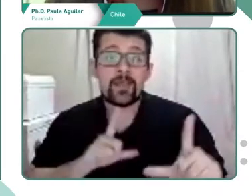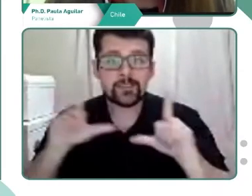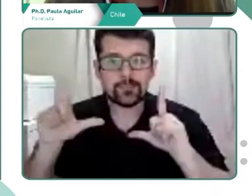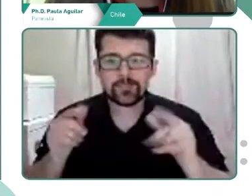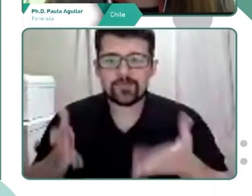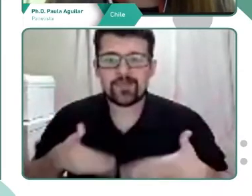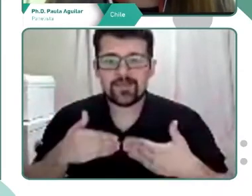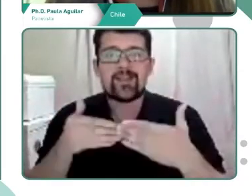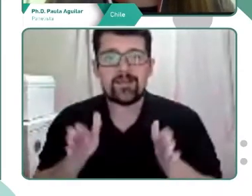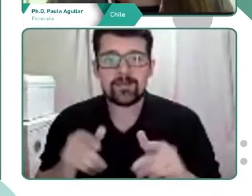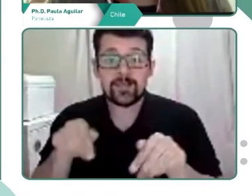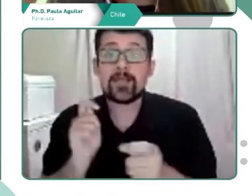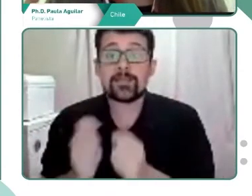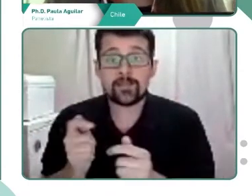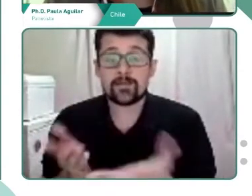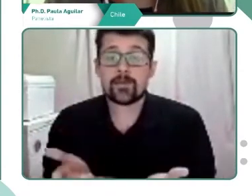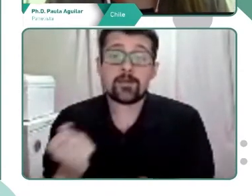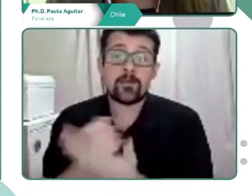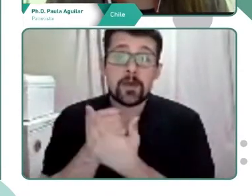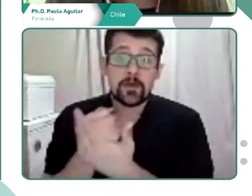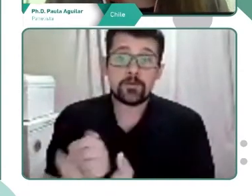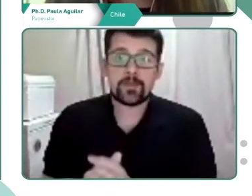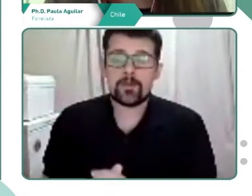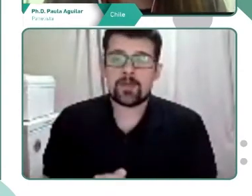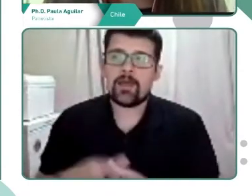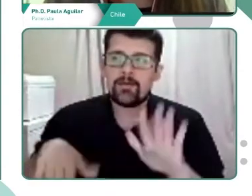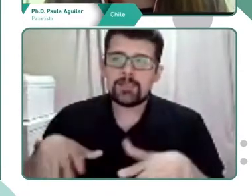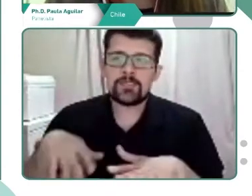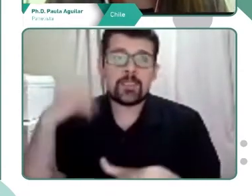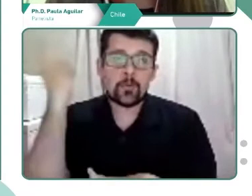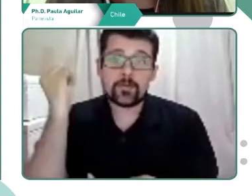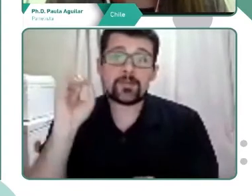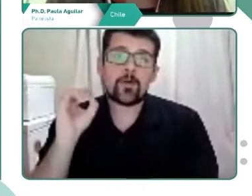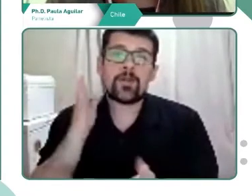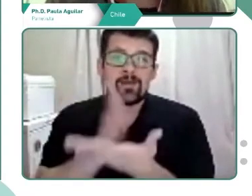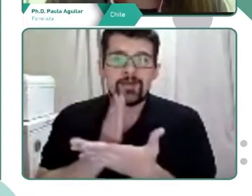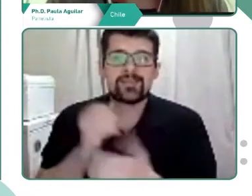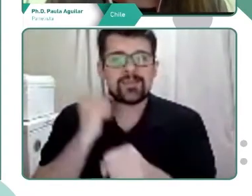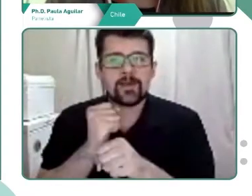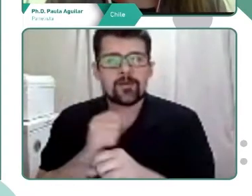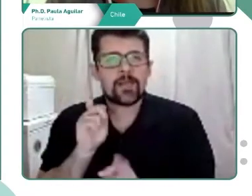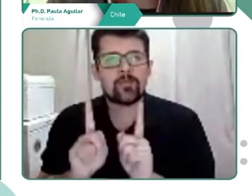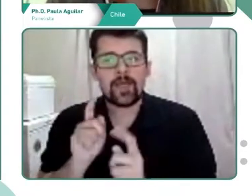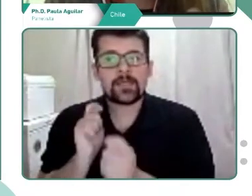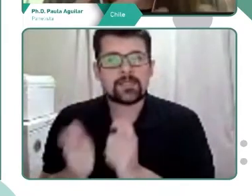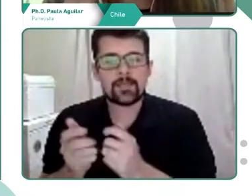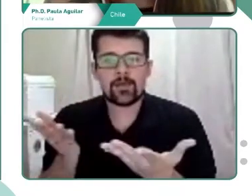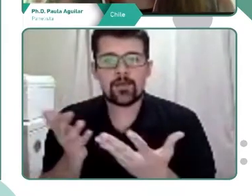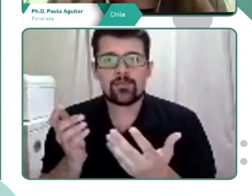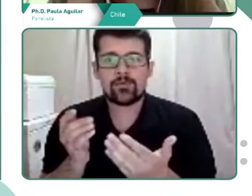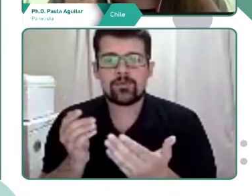estrategia porque tradicionalmente en la universidad y en la escuela trabajamos con estrategias de escritura muy